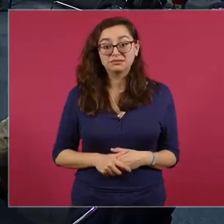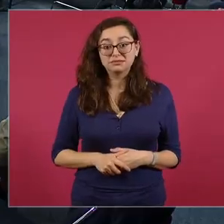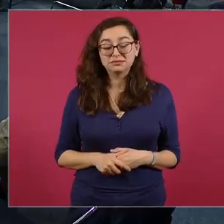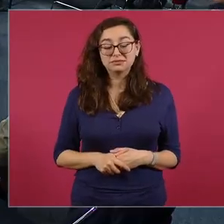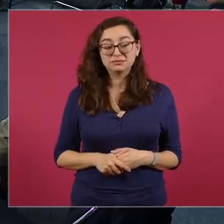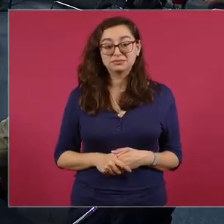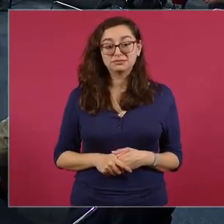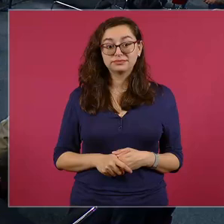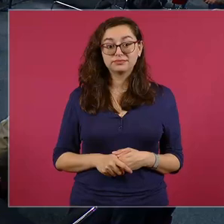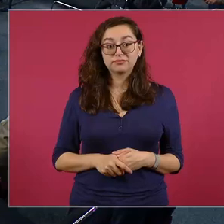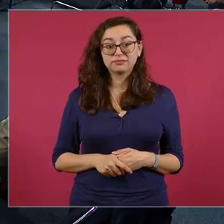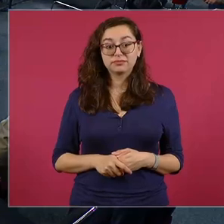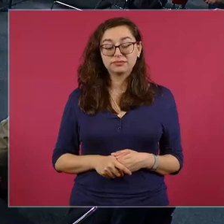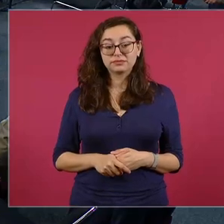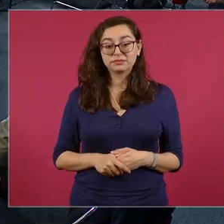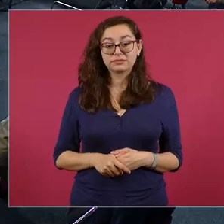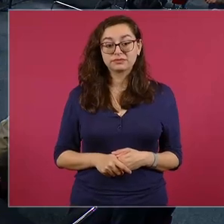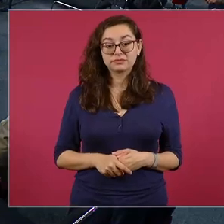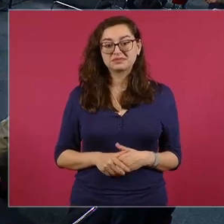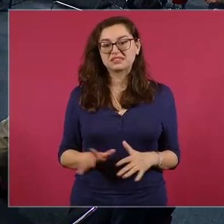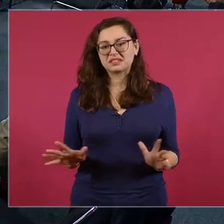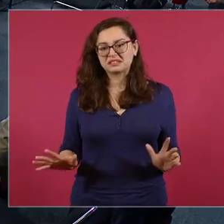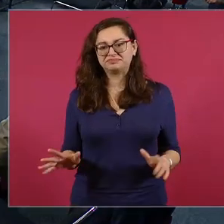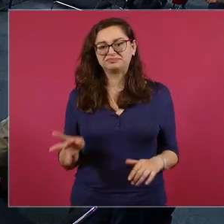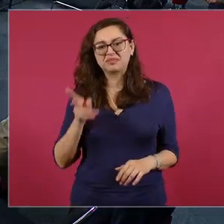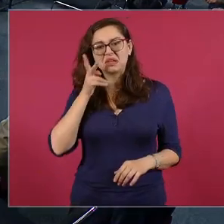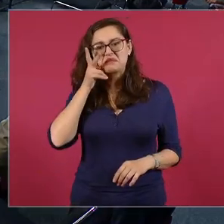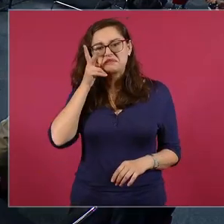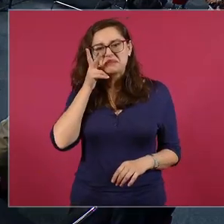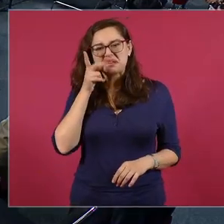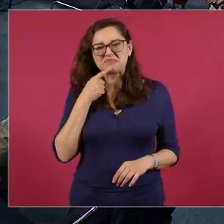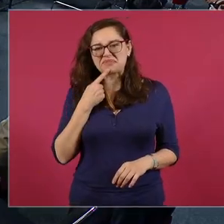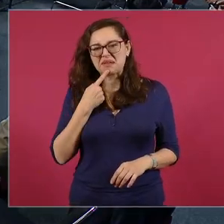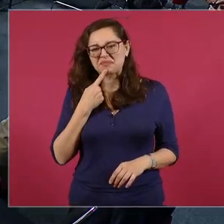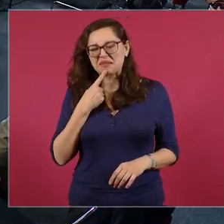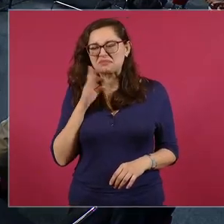el vino esté agrio es nuestro vino